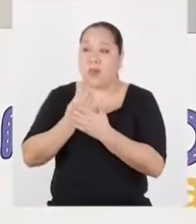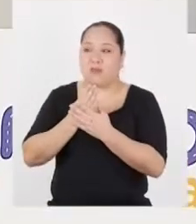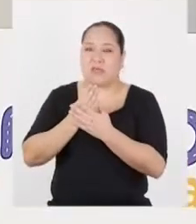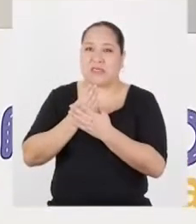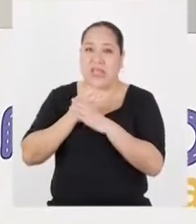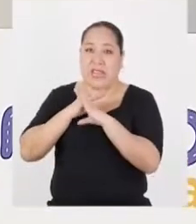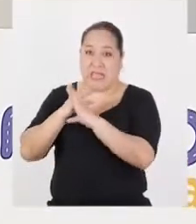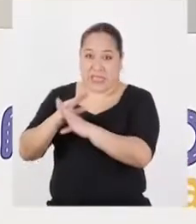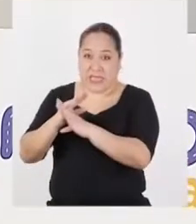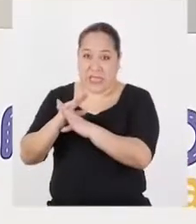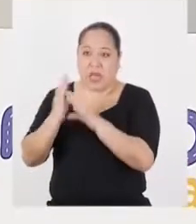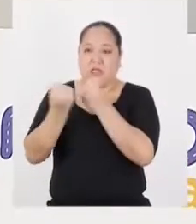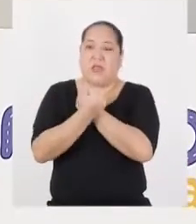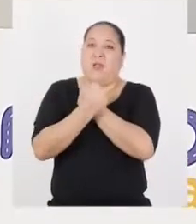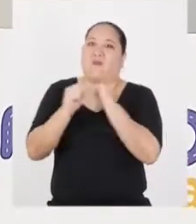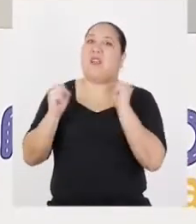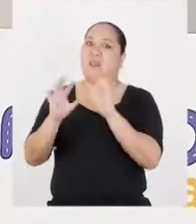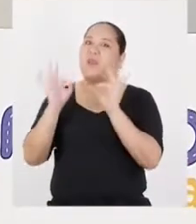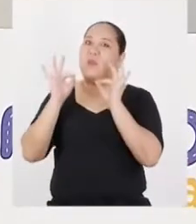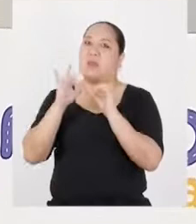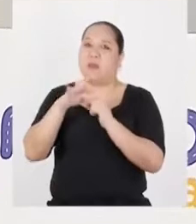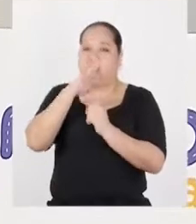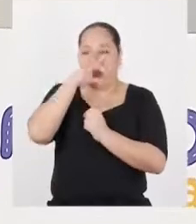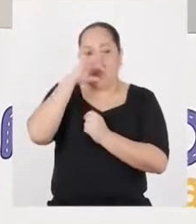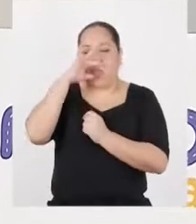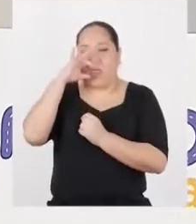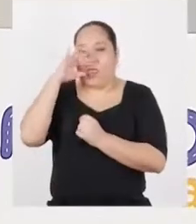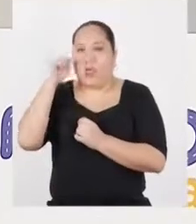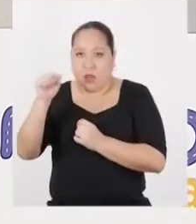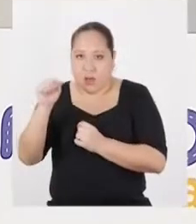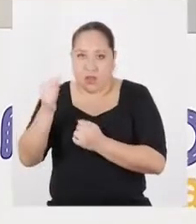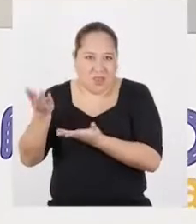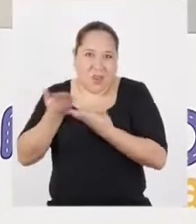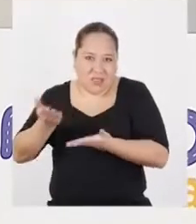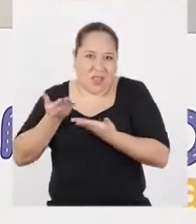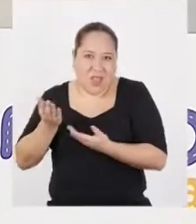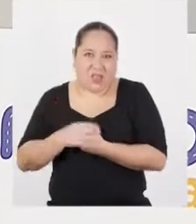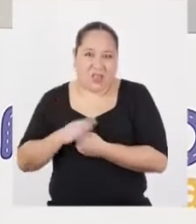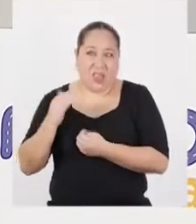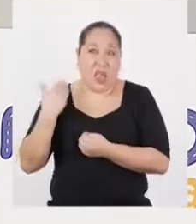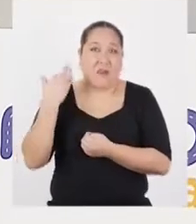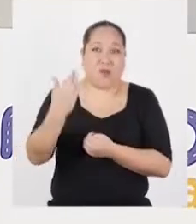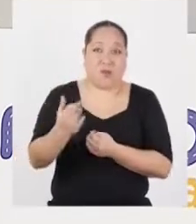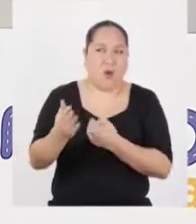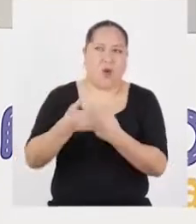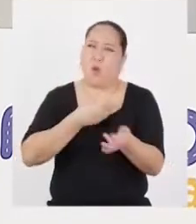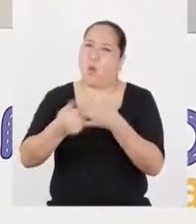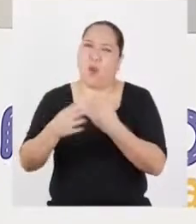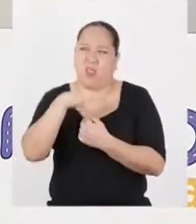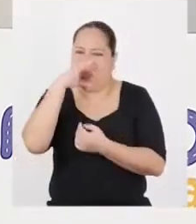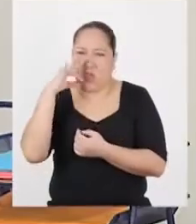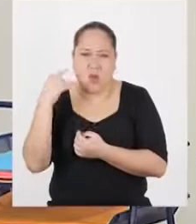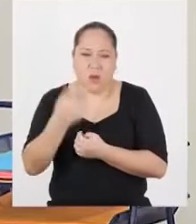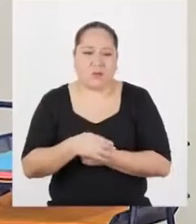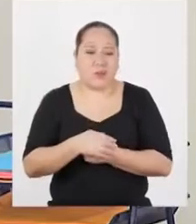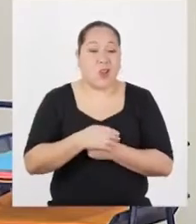rechazar la invitación es salvarse del peligro de hacerse adicto a lo que sea que su amigo le ofrece. Y más adelante adicto a cualquier otra